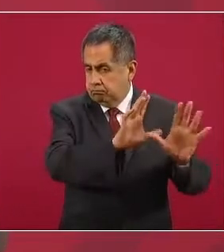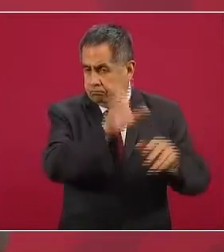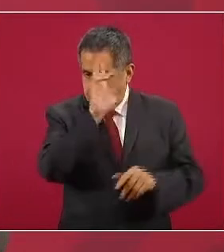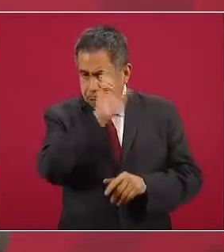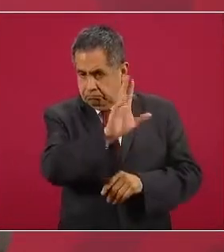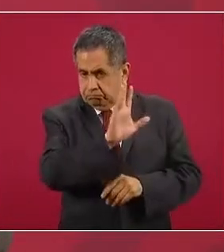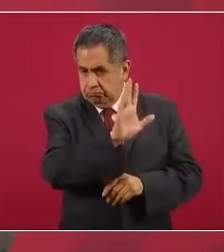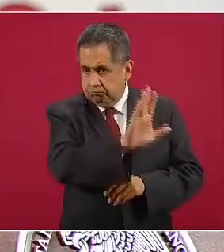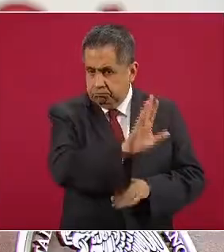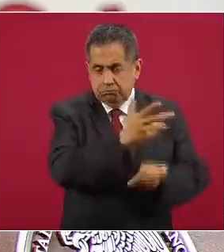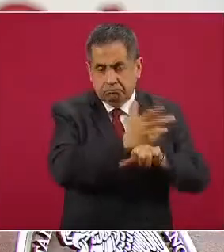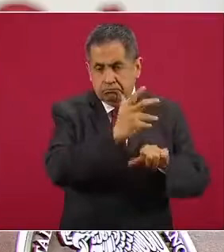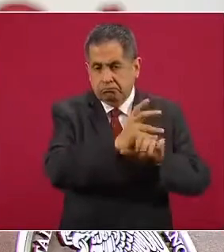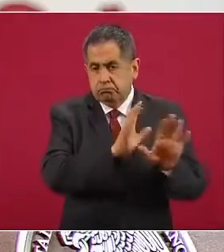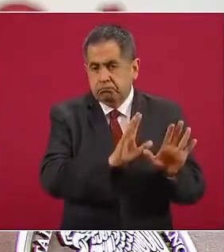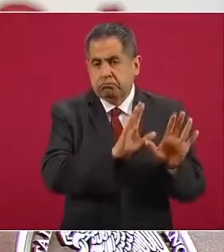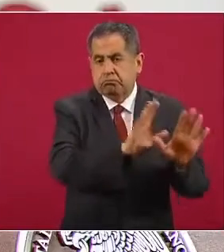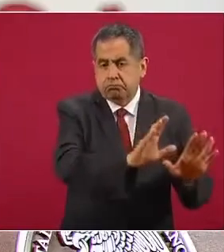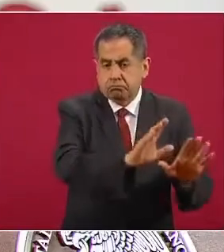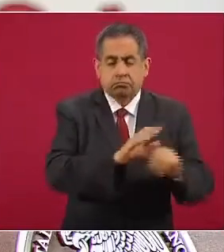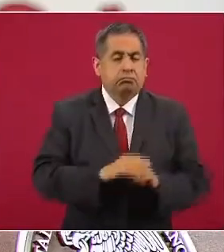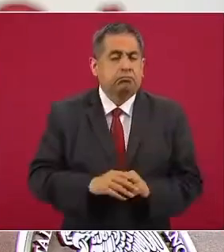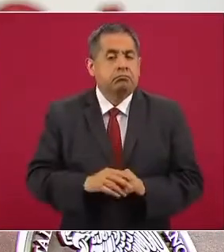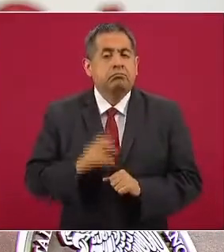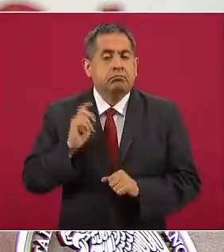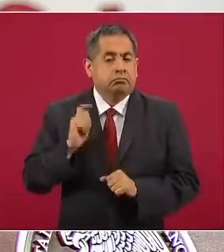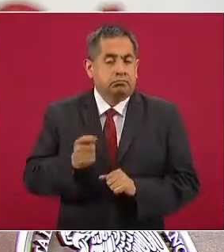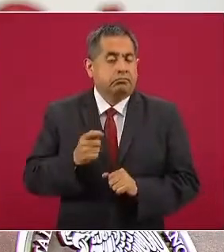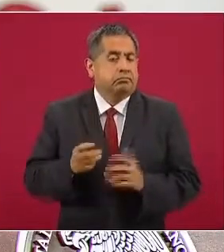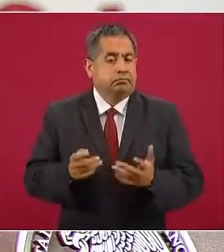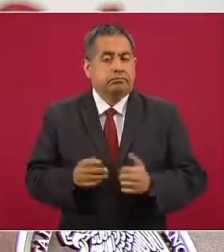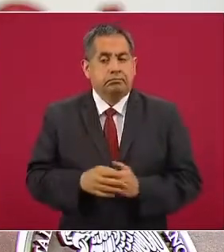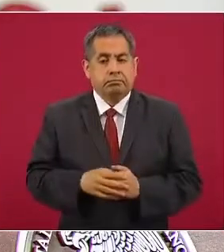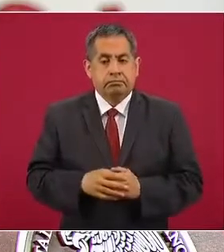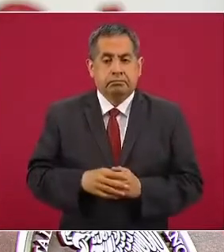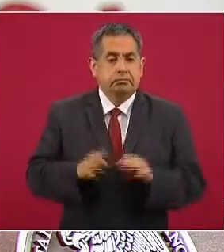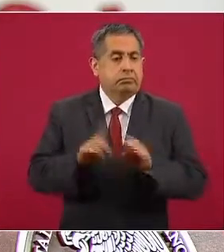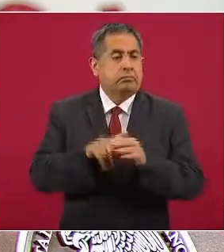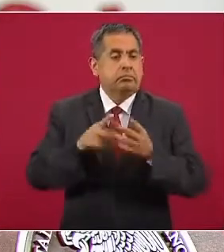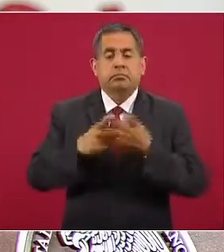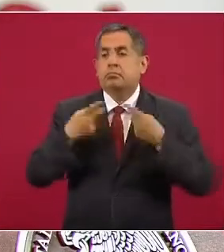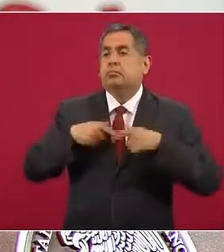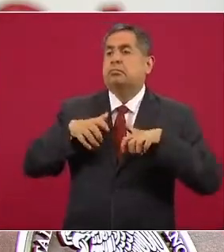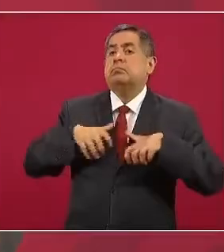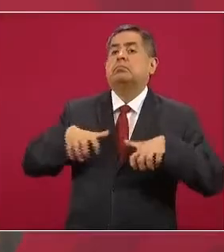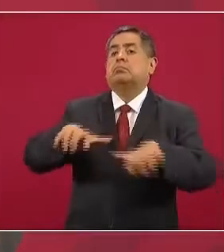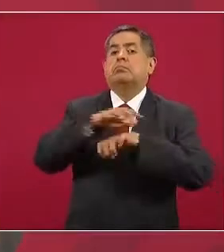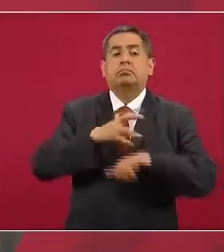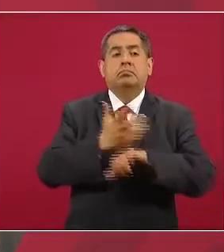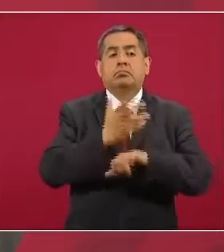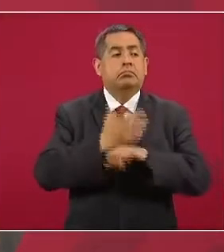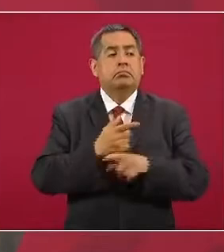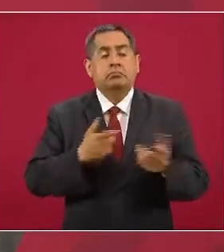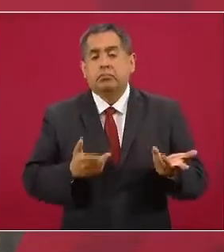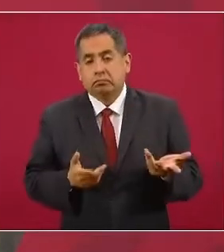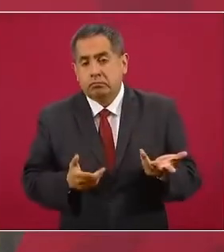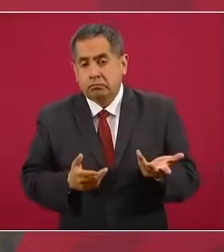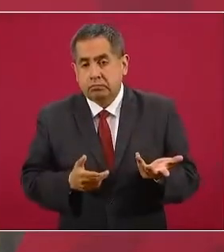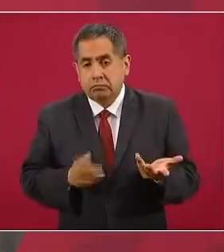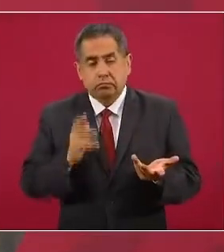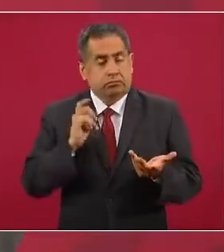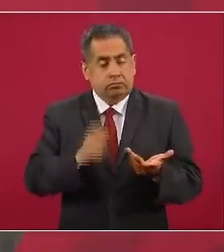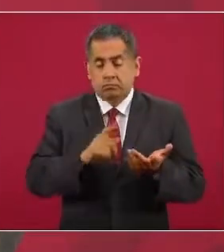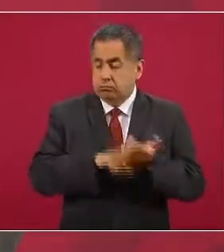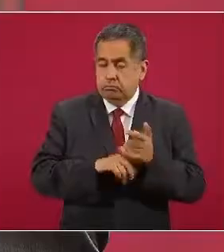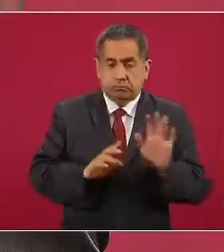el gobierno de Estados Unidos. Además, está de por medio el pueblo de Estados Unidos. Estamos hablando